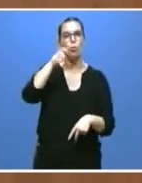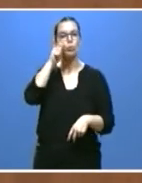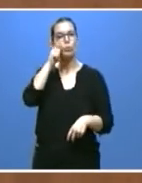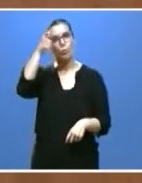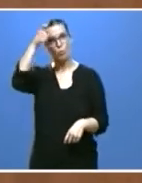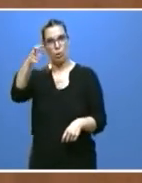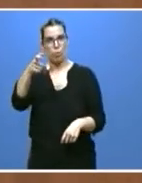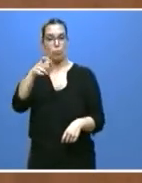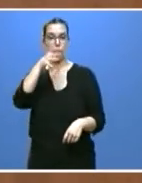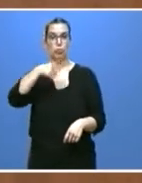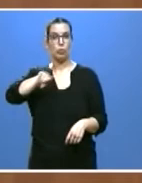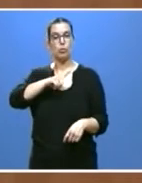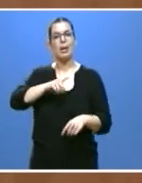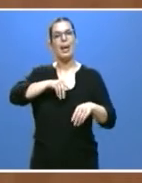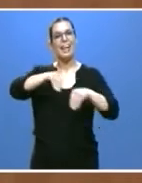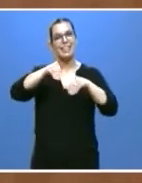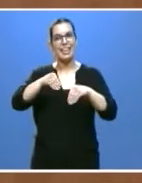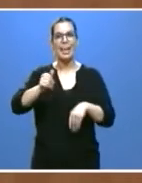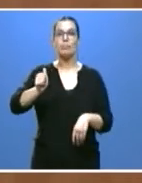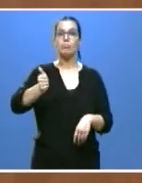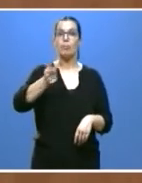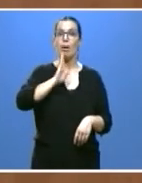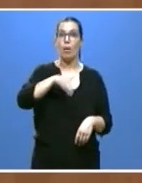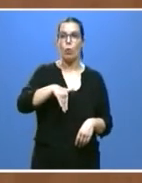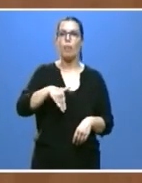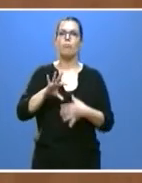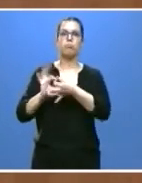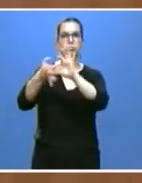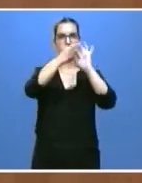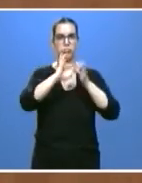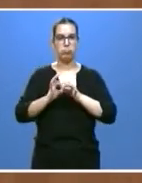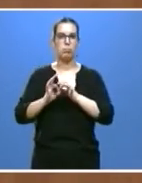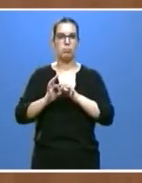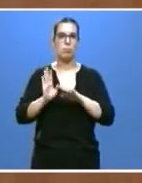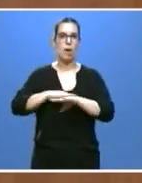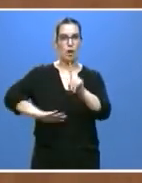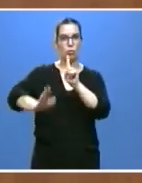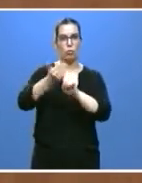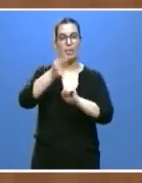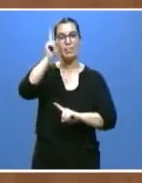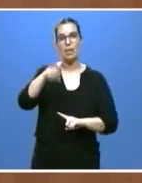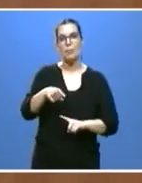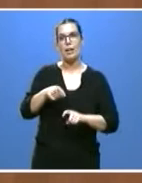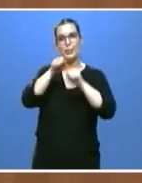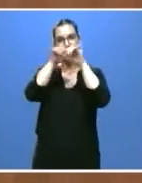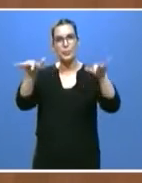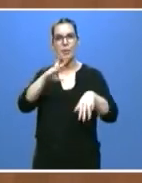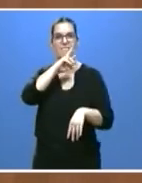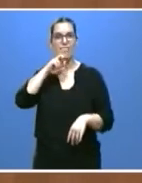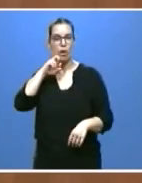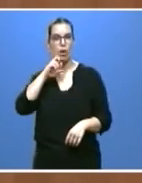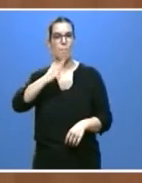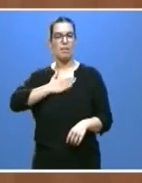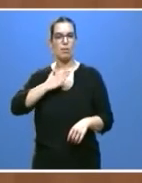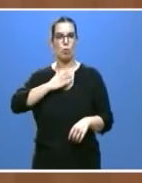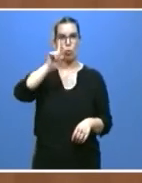estratégicas oportunas para conseguirlo. Continuaremos con la apuesta en valor de nuestro patrimonio cultural y natural con la